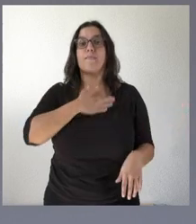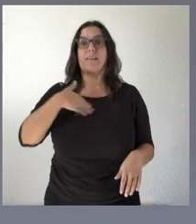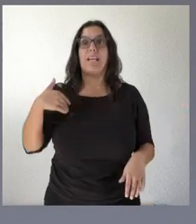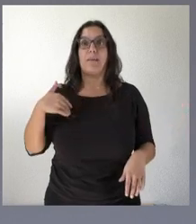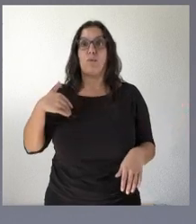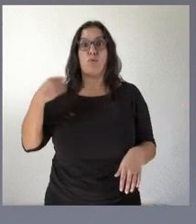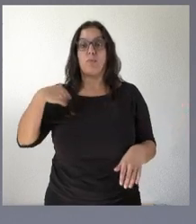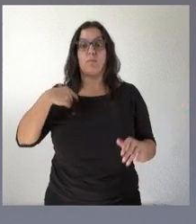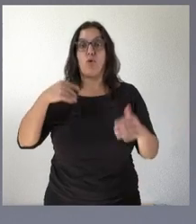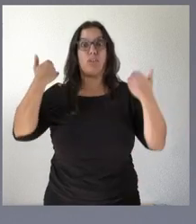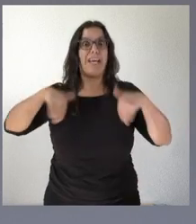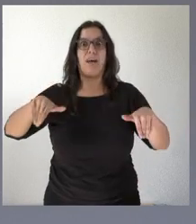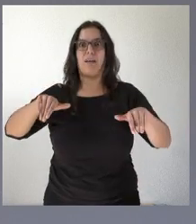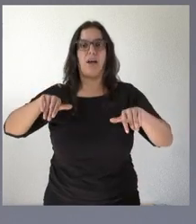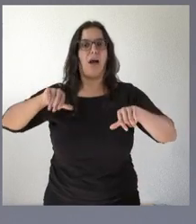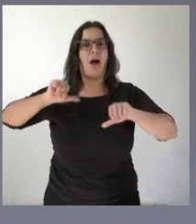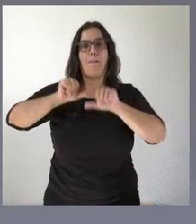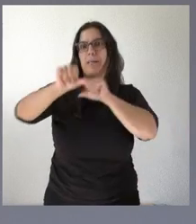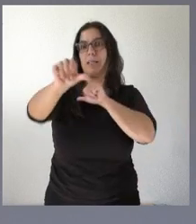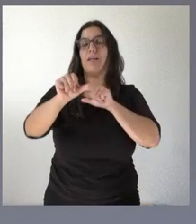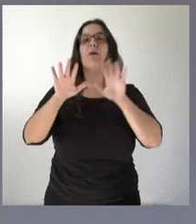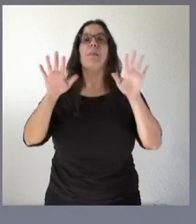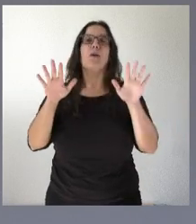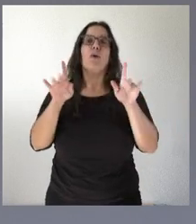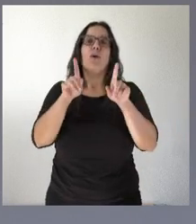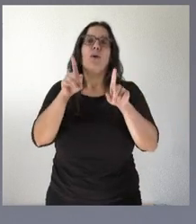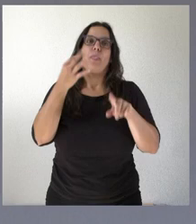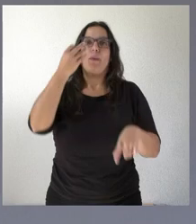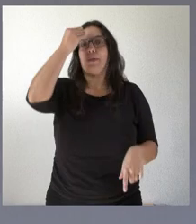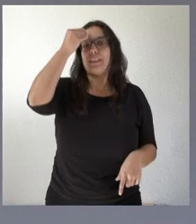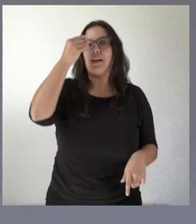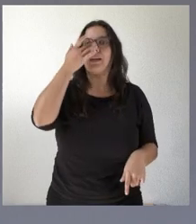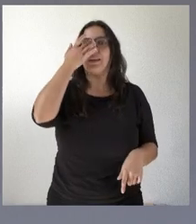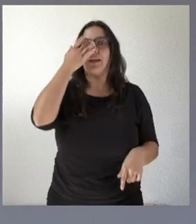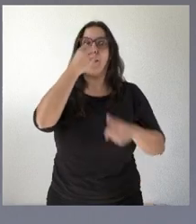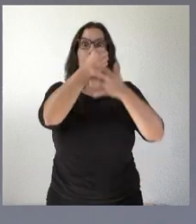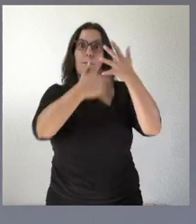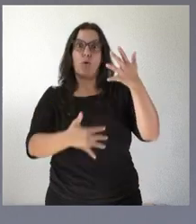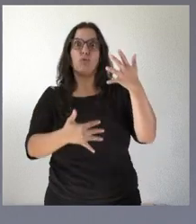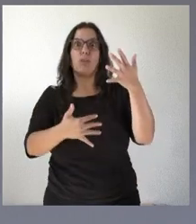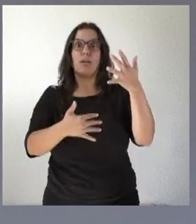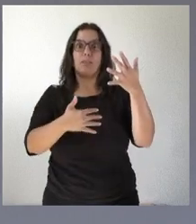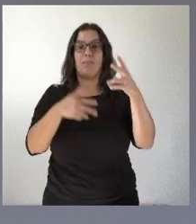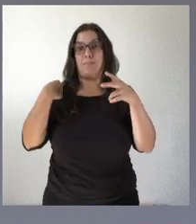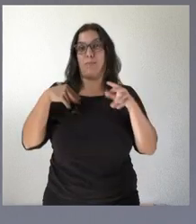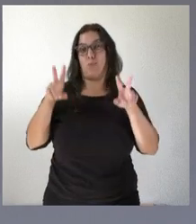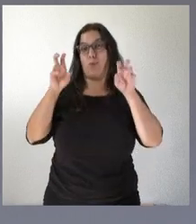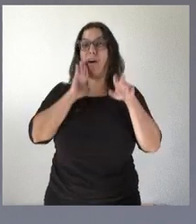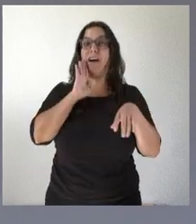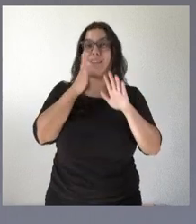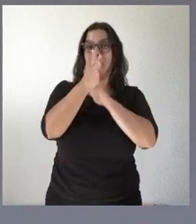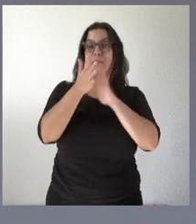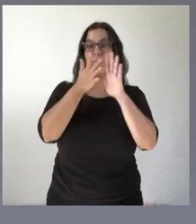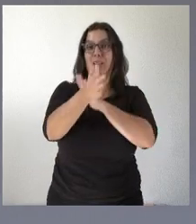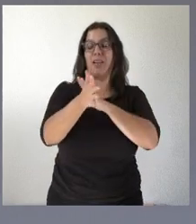su entrada en vigor desde ya ahora bien no se le puede escapar a usted que alimentar la bolsa a la que me acabo de referir especialmente